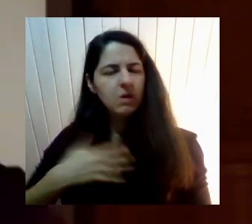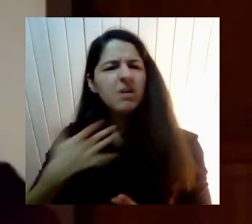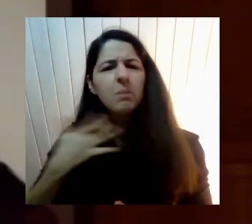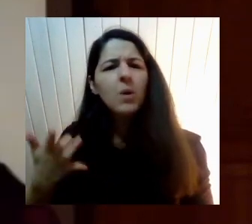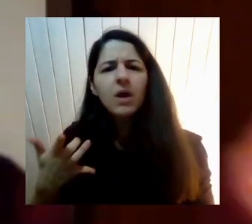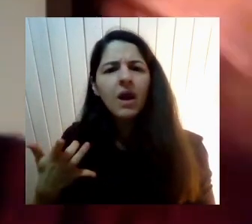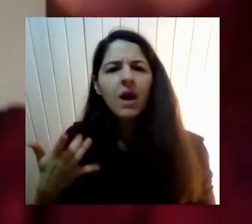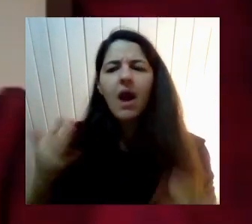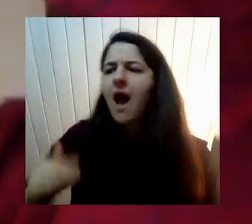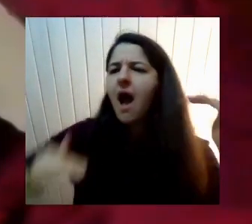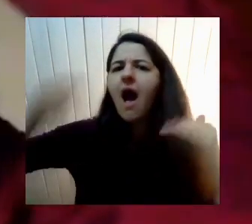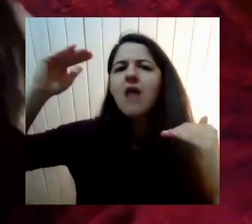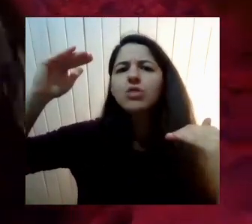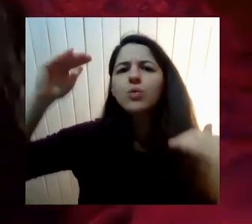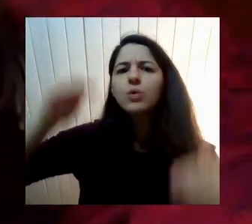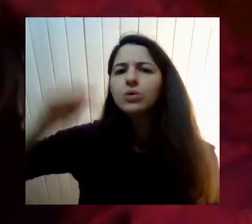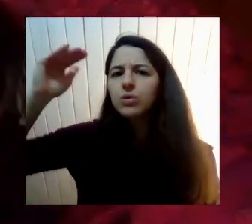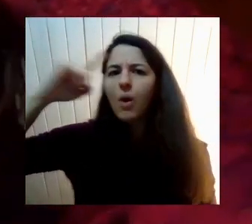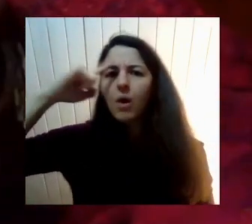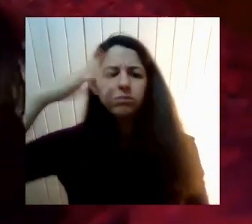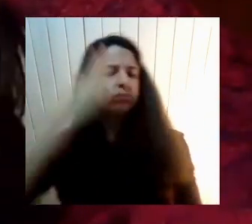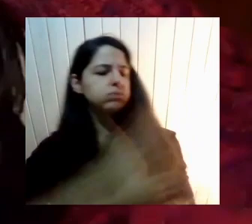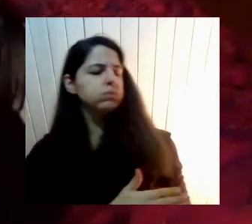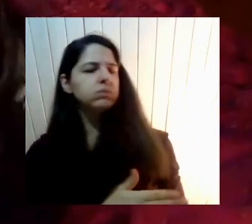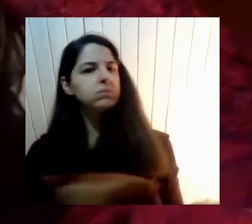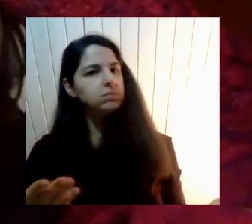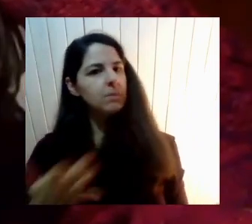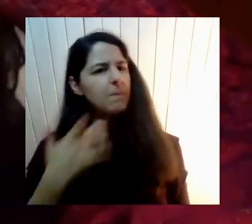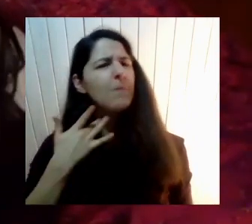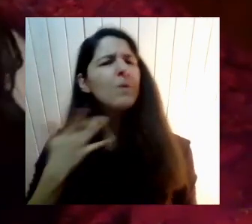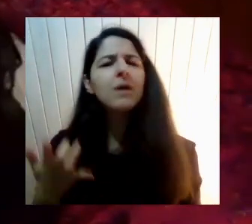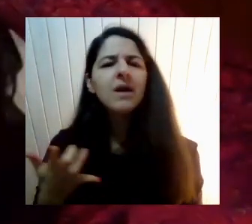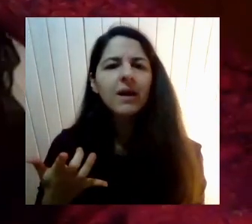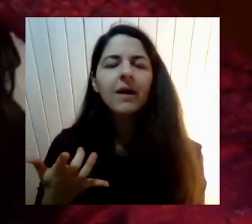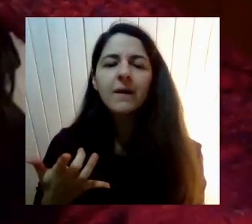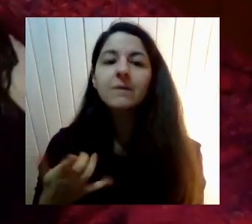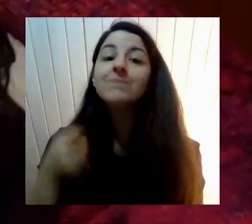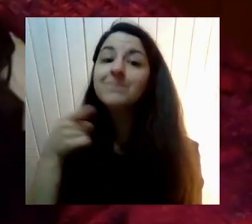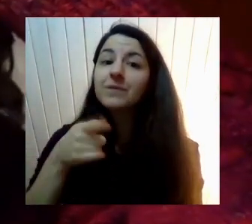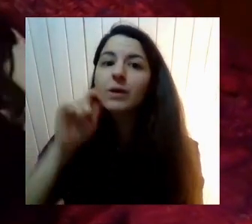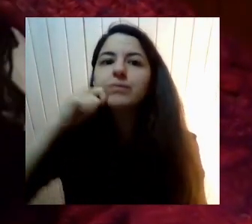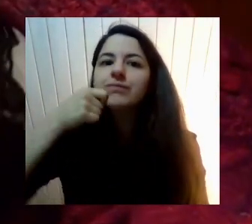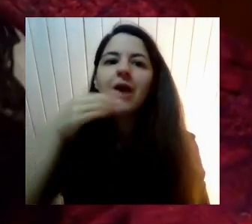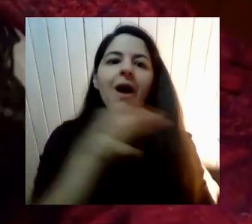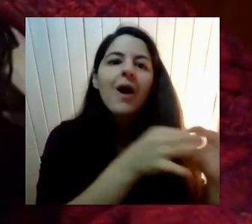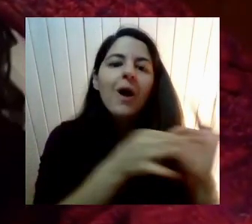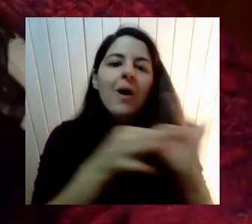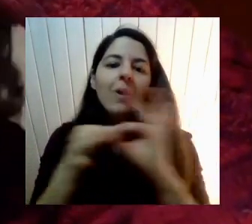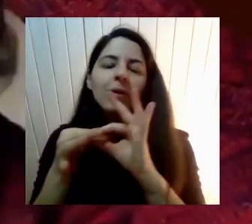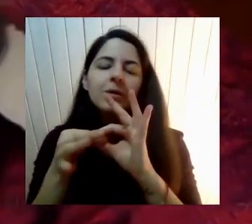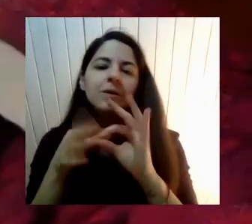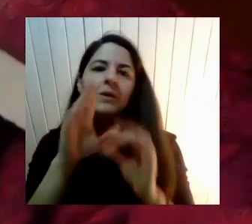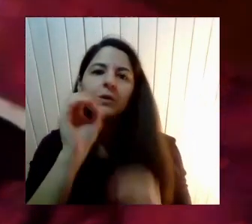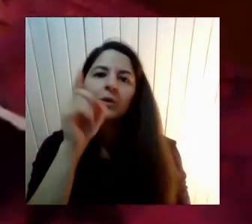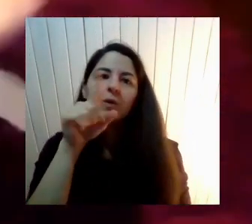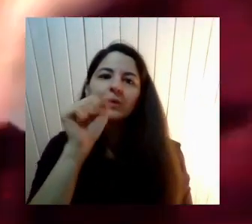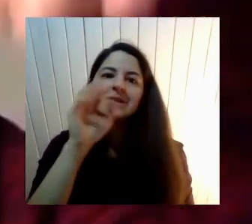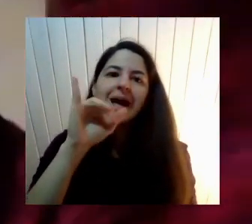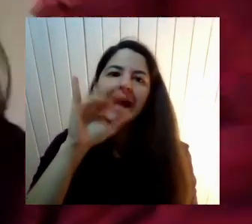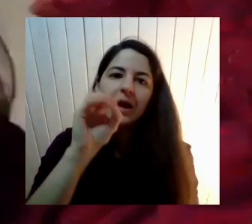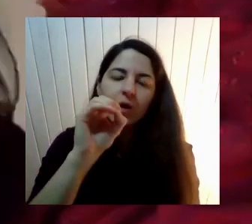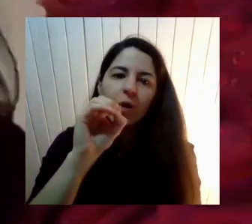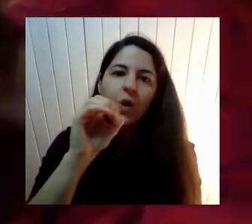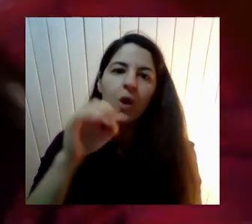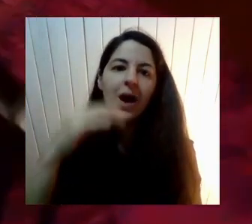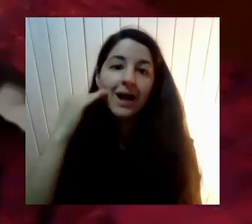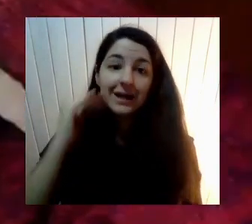En ese sentido También Conectarlo Un poco Con lo que dice Rosario Con respecto A la niñez trans ¿No? Que nuestra ley